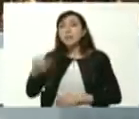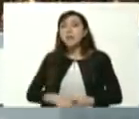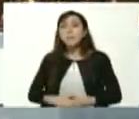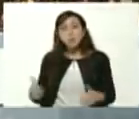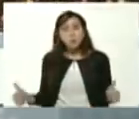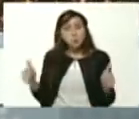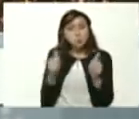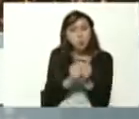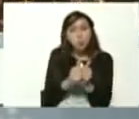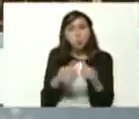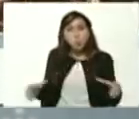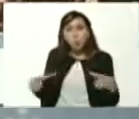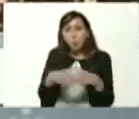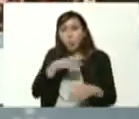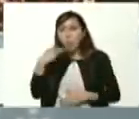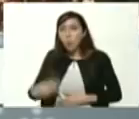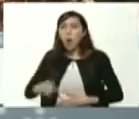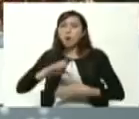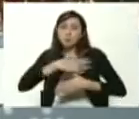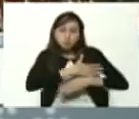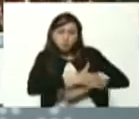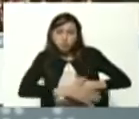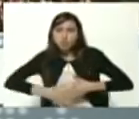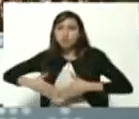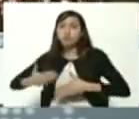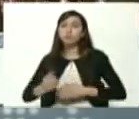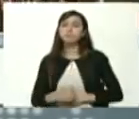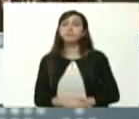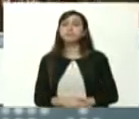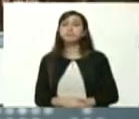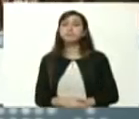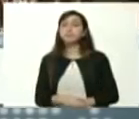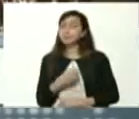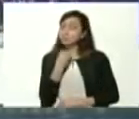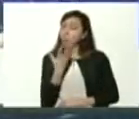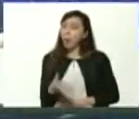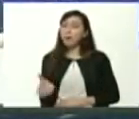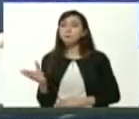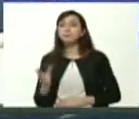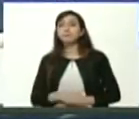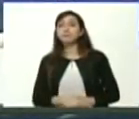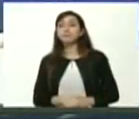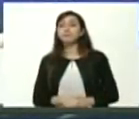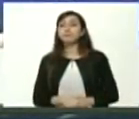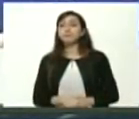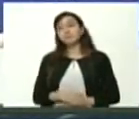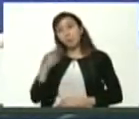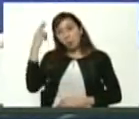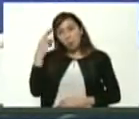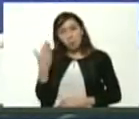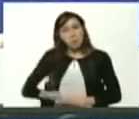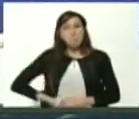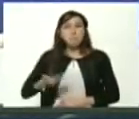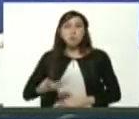juventud hermosa de América Latina y el Caribe bueno valga la reflexión